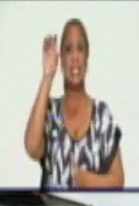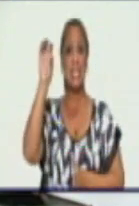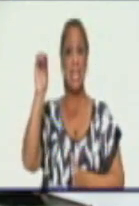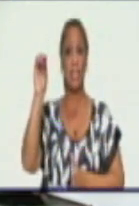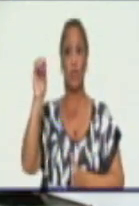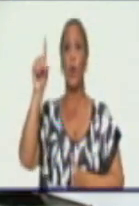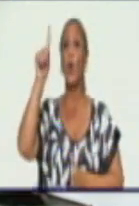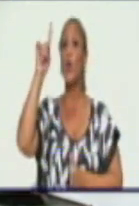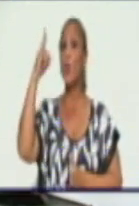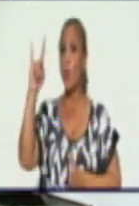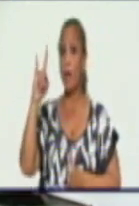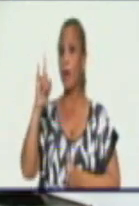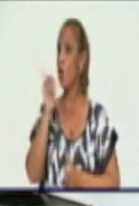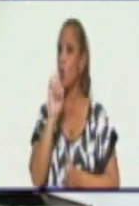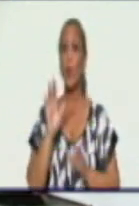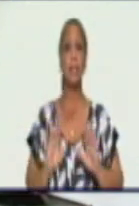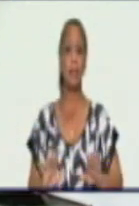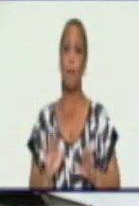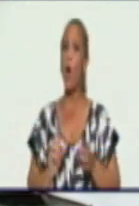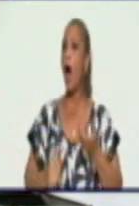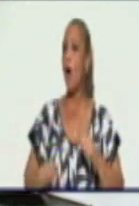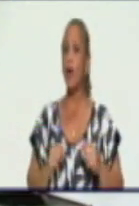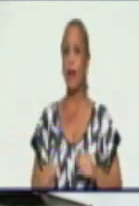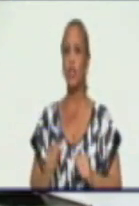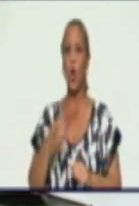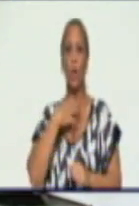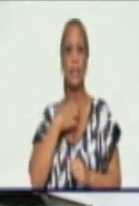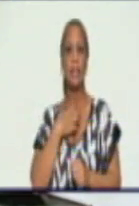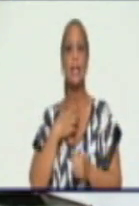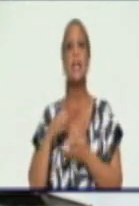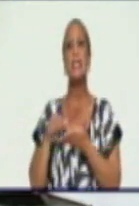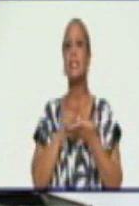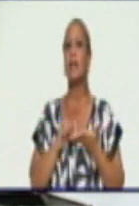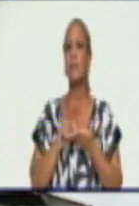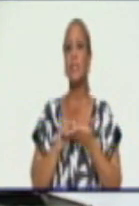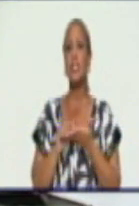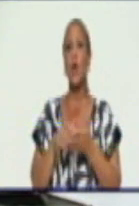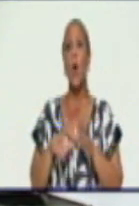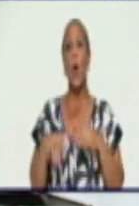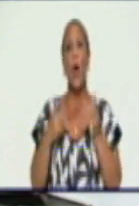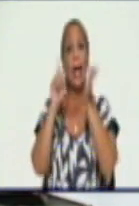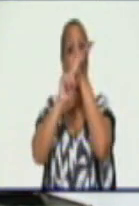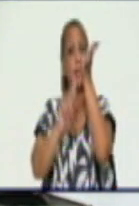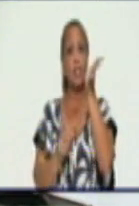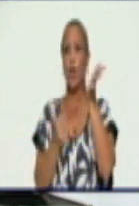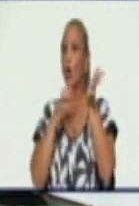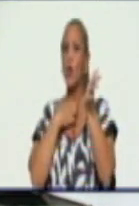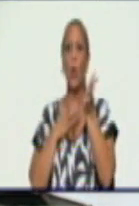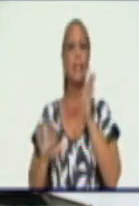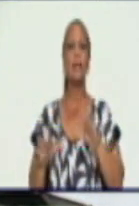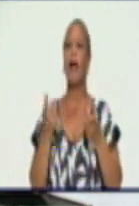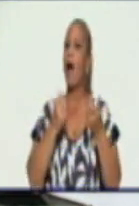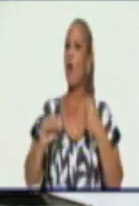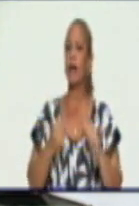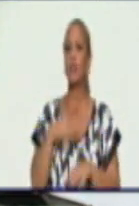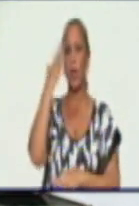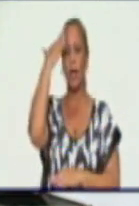no estamos ahorrando. Los que tienen servicio eléctrico no lo están ahorrando. Gracias, Keider, por